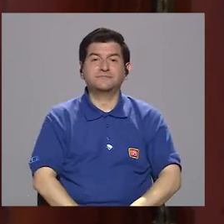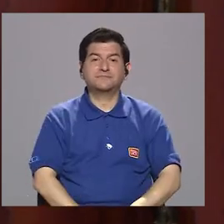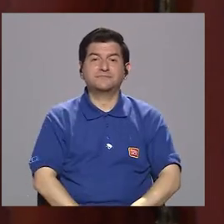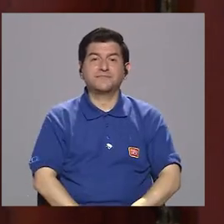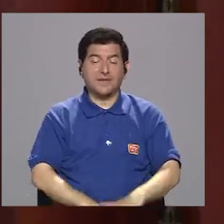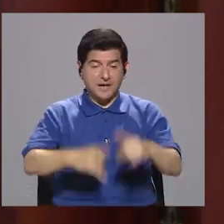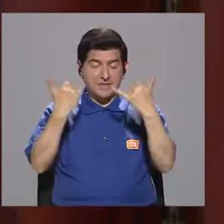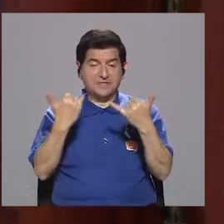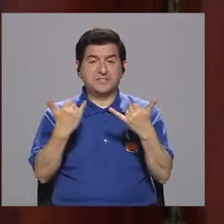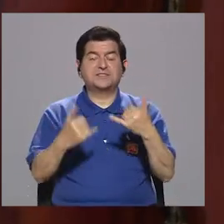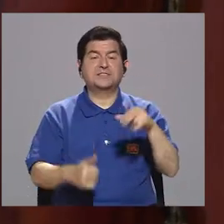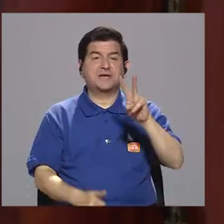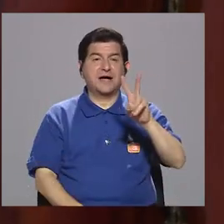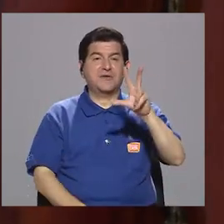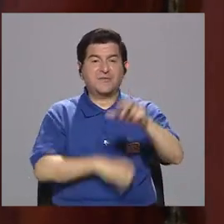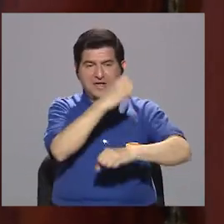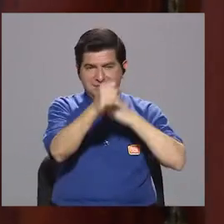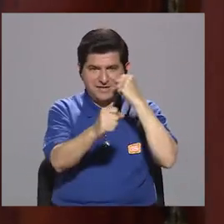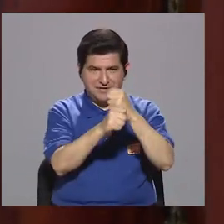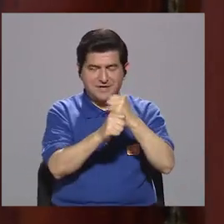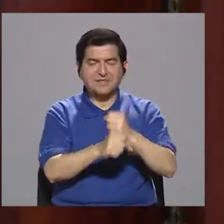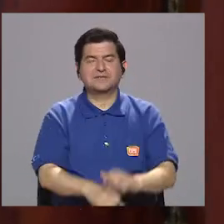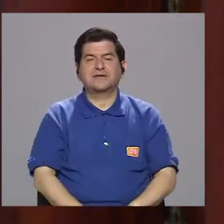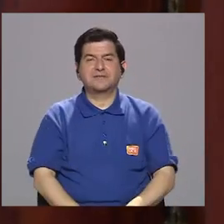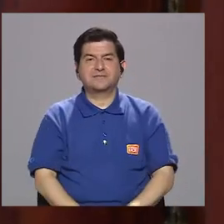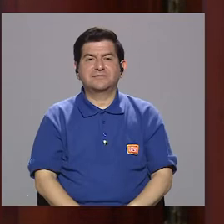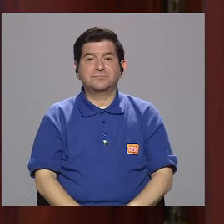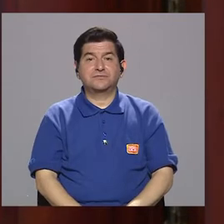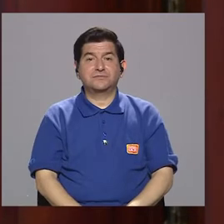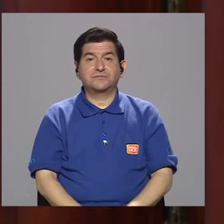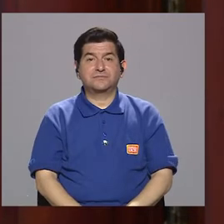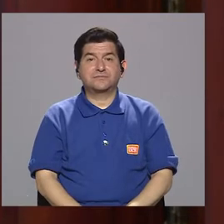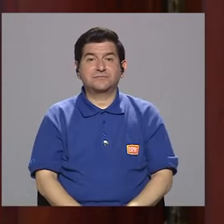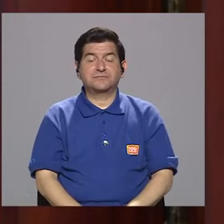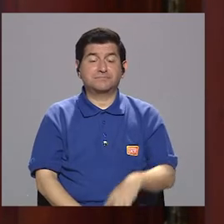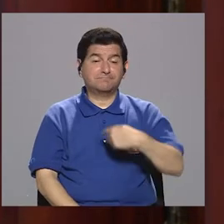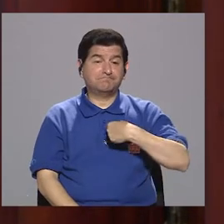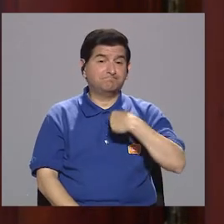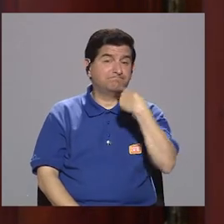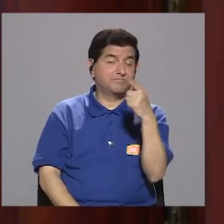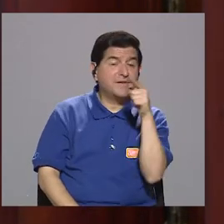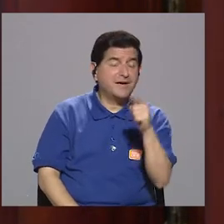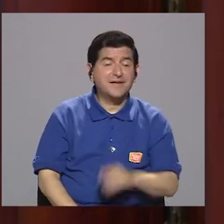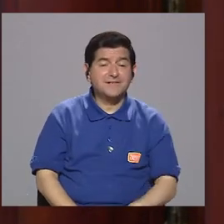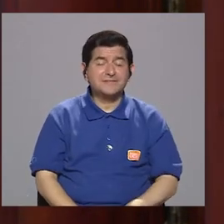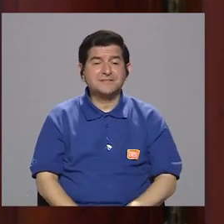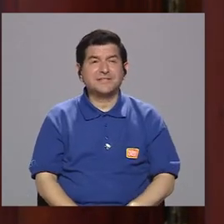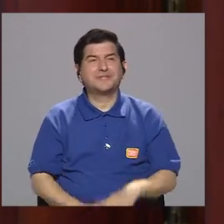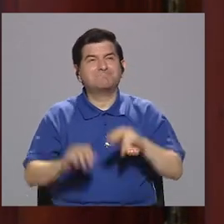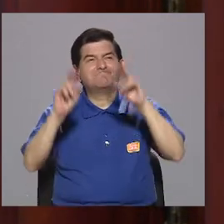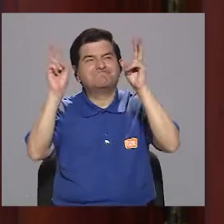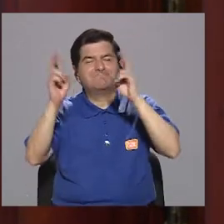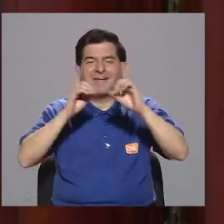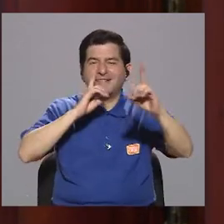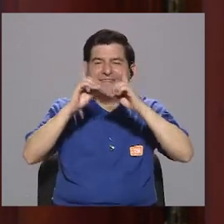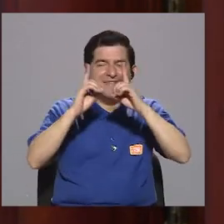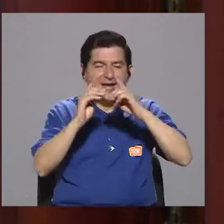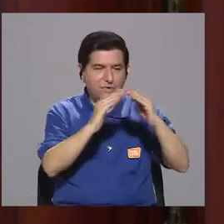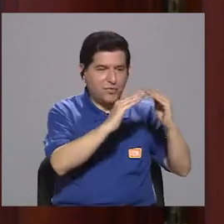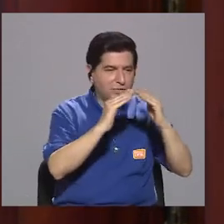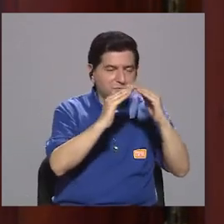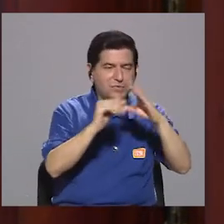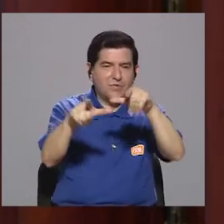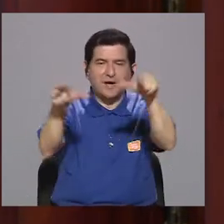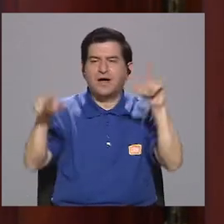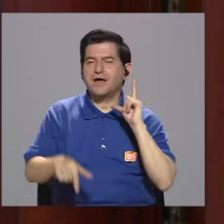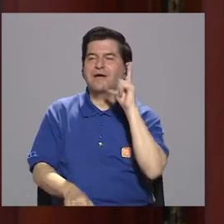ya cumplió sus 23 años. digo que yo decía que es un lindo diálogo de la ciudad